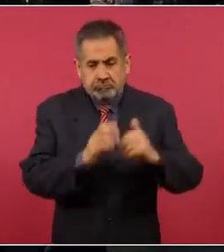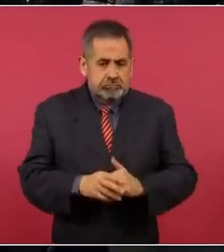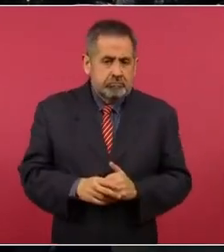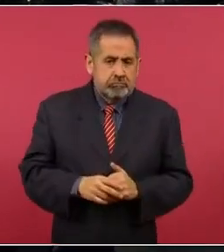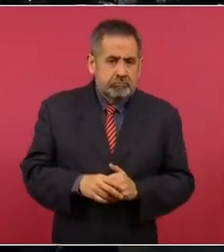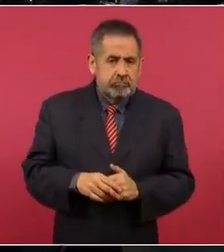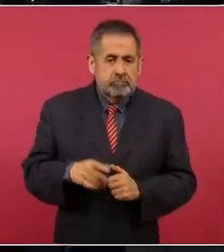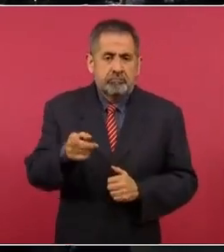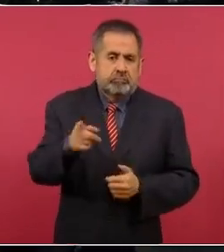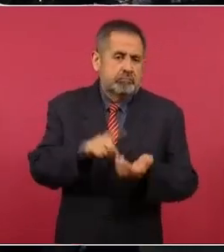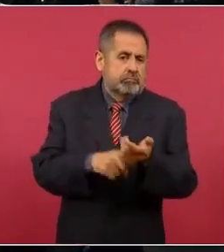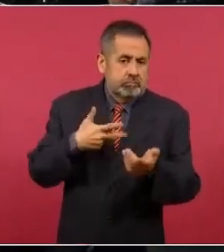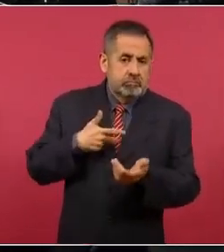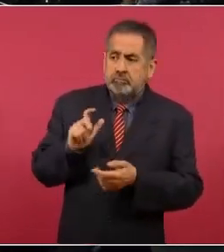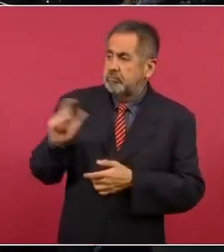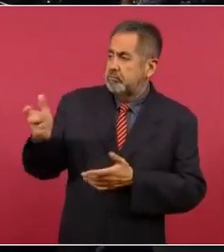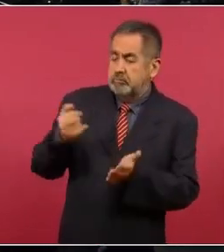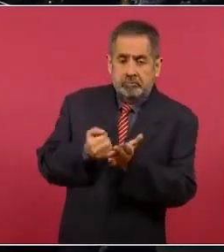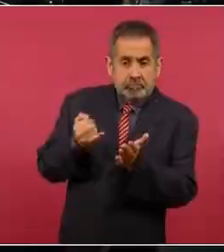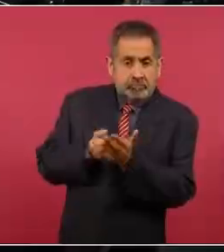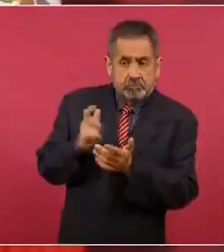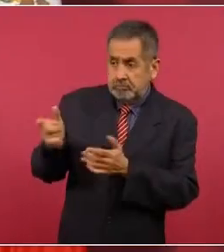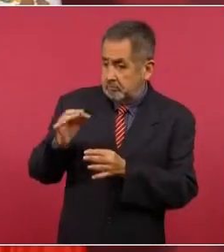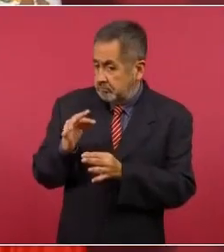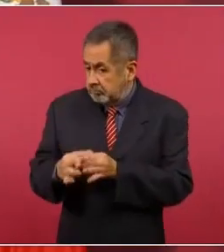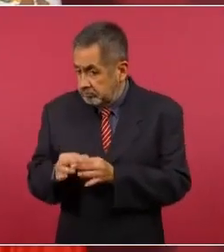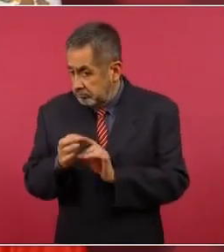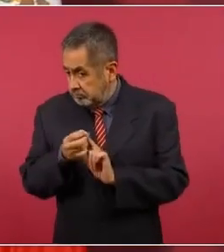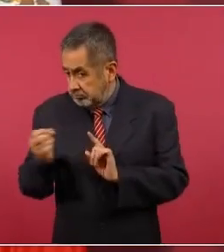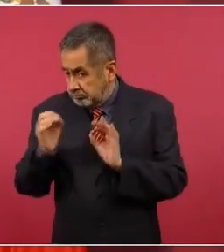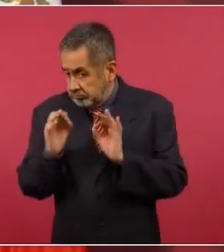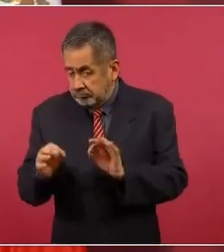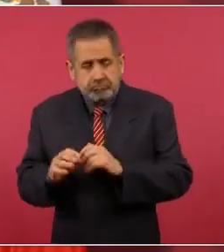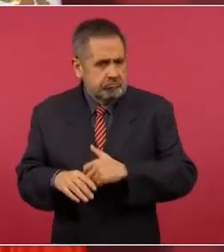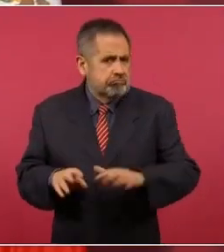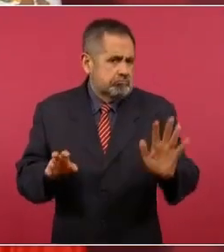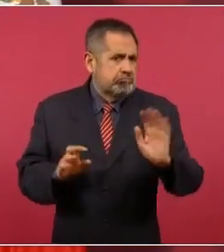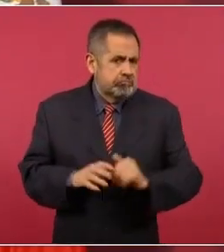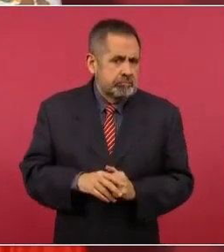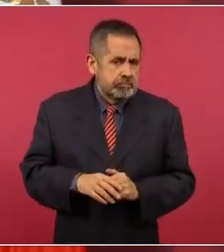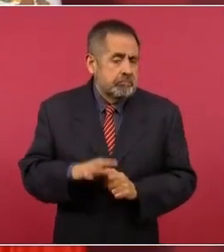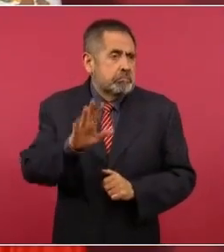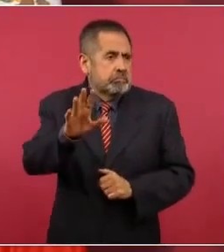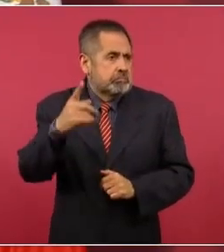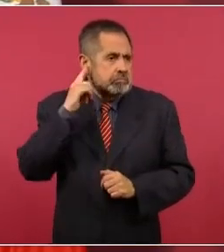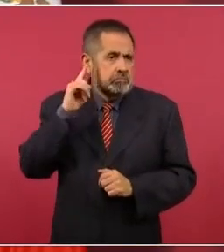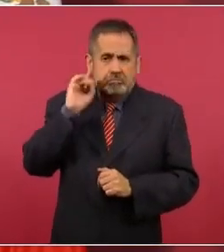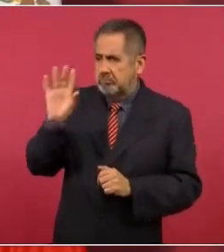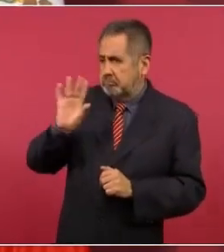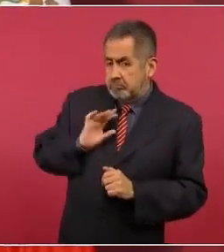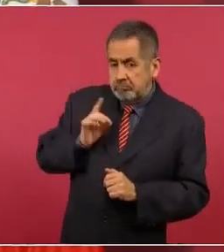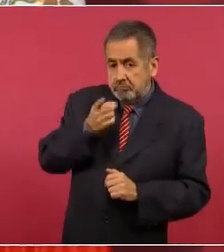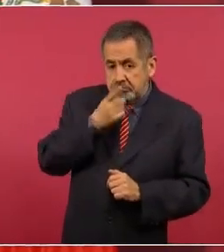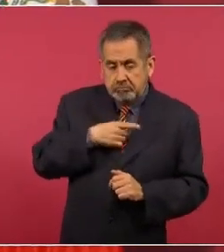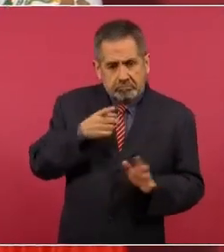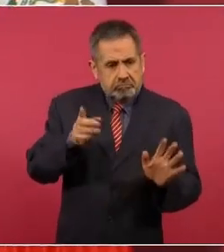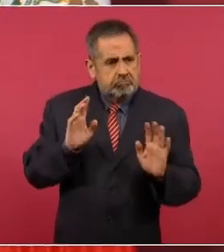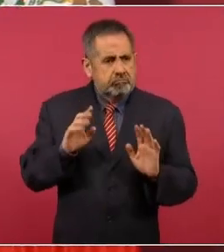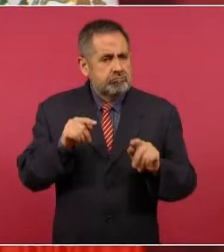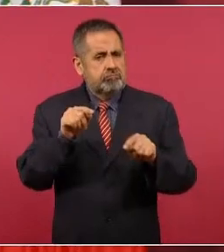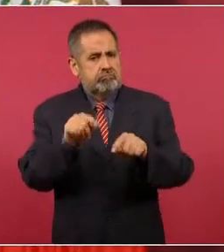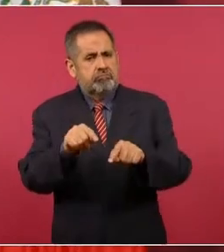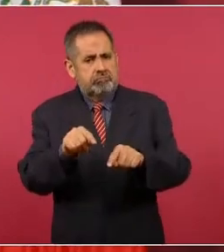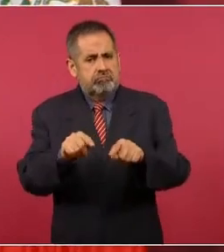y que estén al corriente de los impuestos. Y hasta donde tengo información, la REA